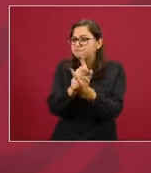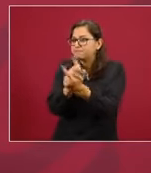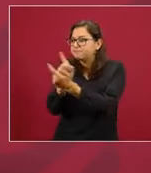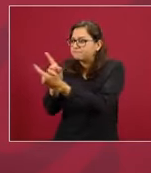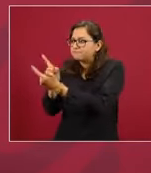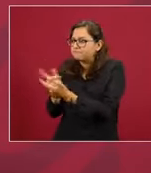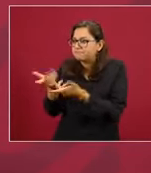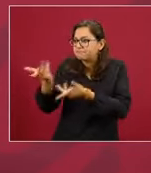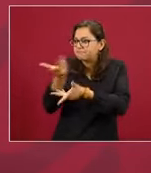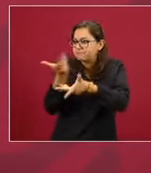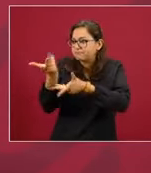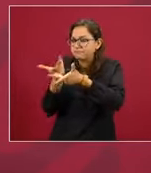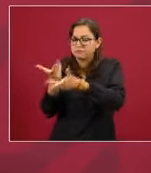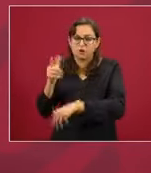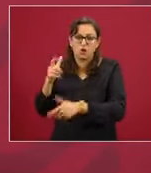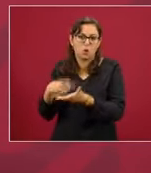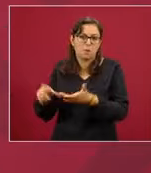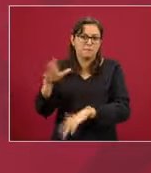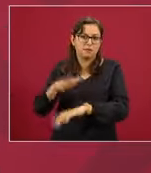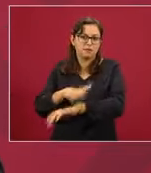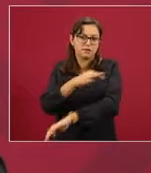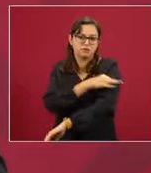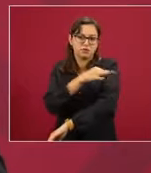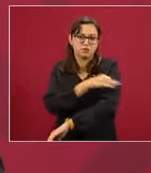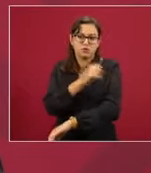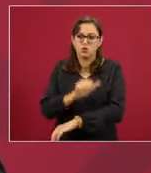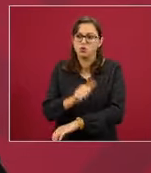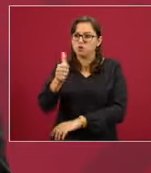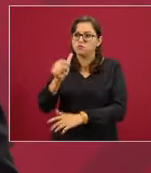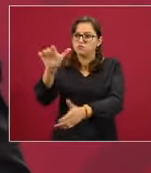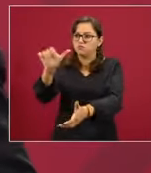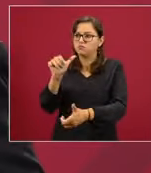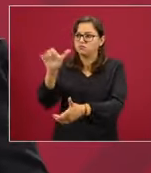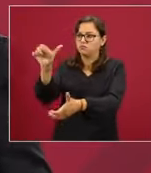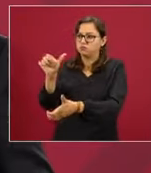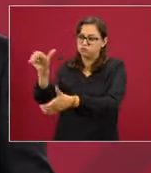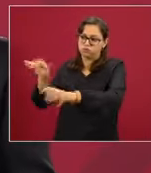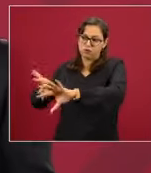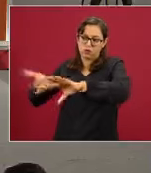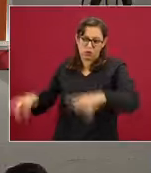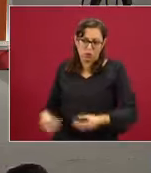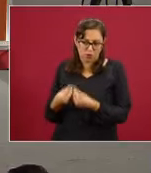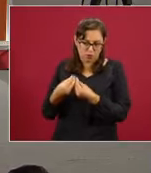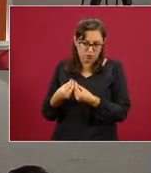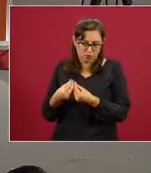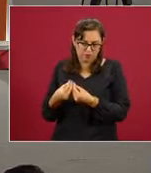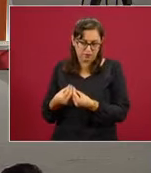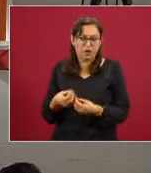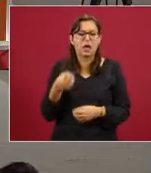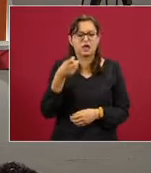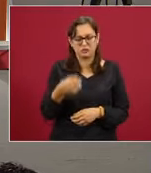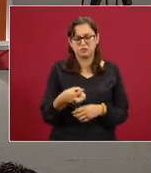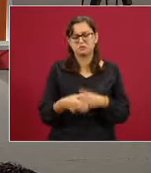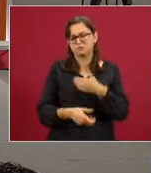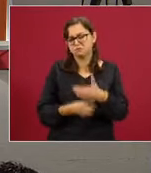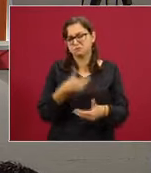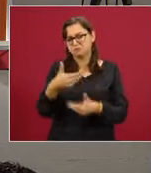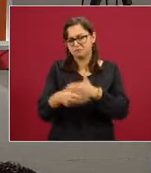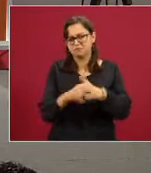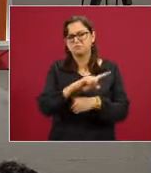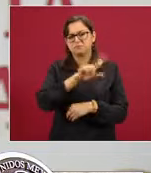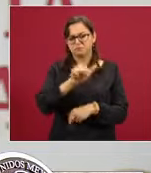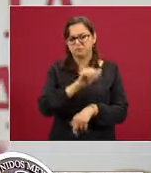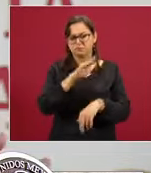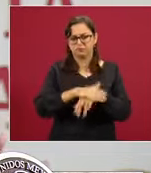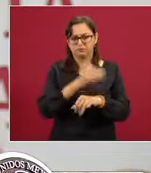que tienen vacunas que ofrecer o que están avanzadas en sus fases clínicas. Sobre eso ya se irá informando en particular